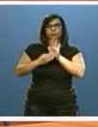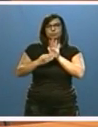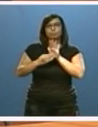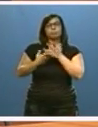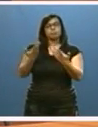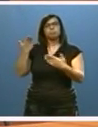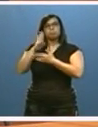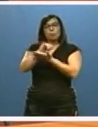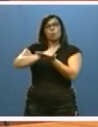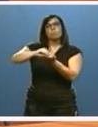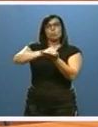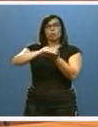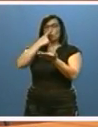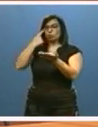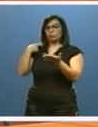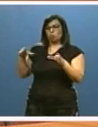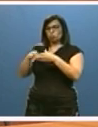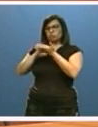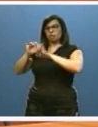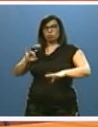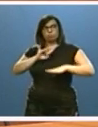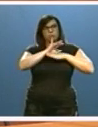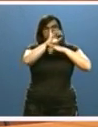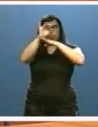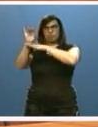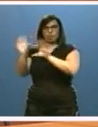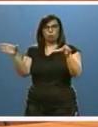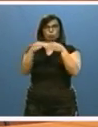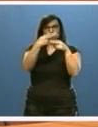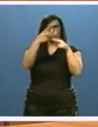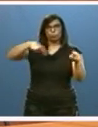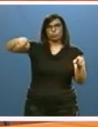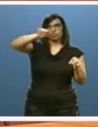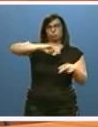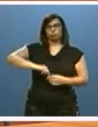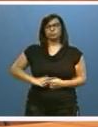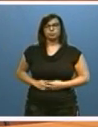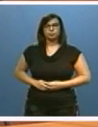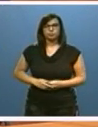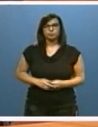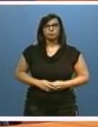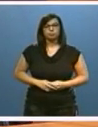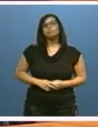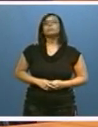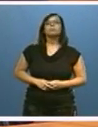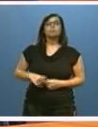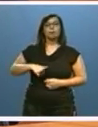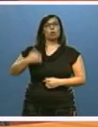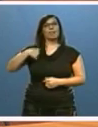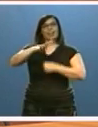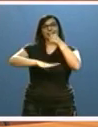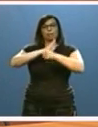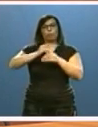planteó en el borrador remitido el año pasado por la Junta a los grupos parlamentarios. Durante este primer año de legislatura